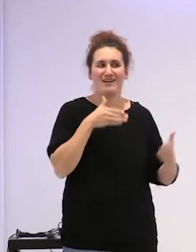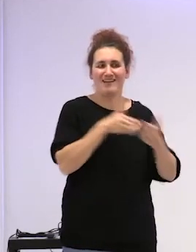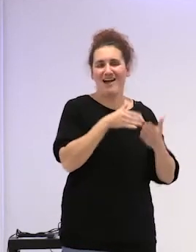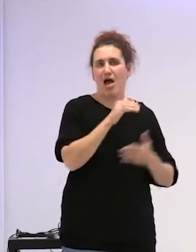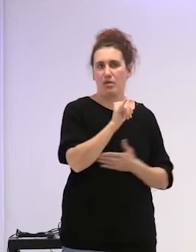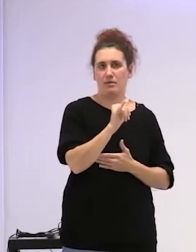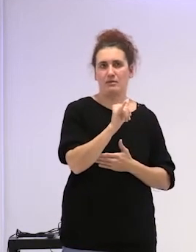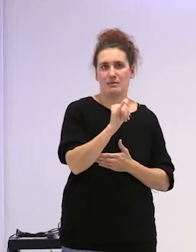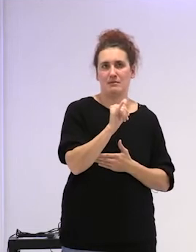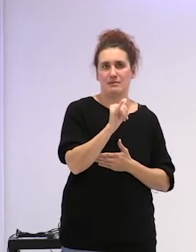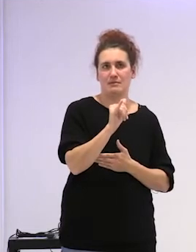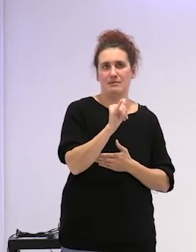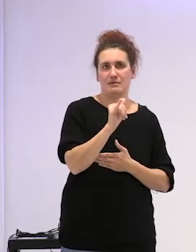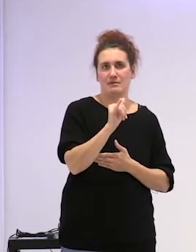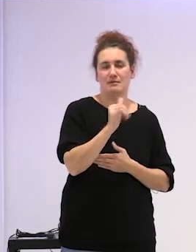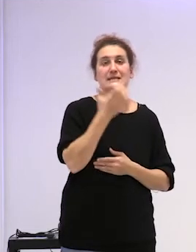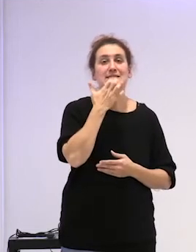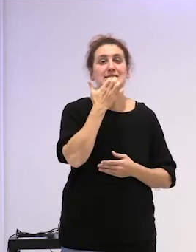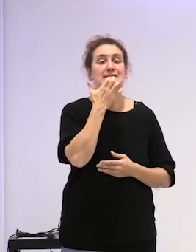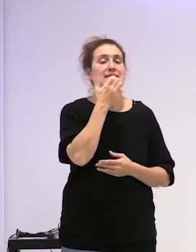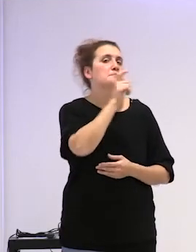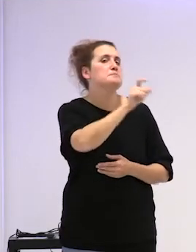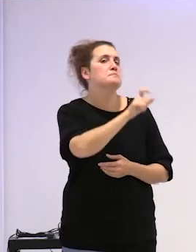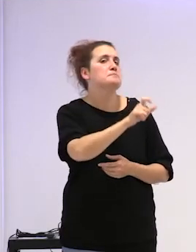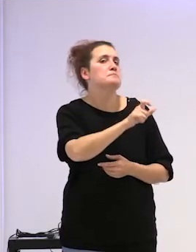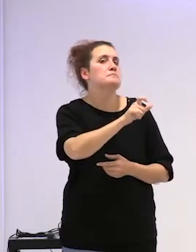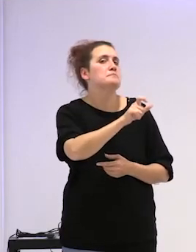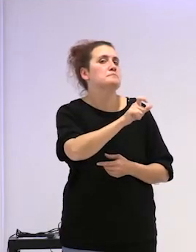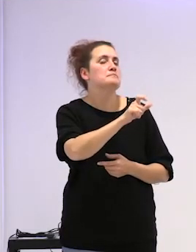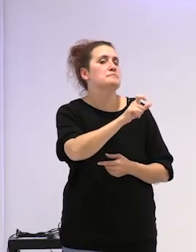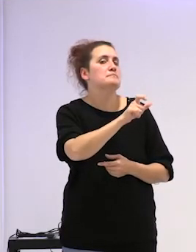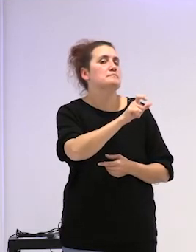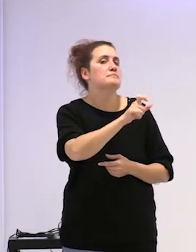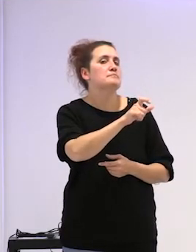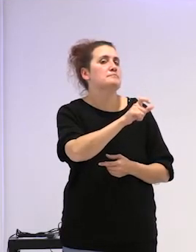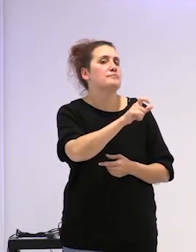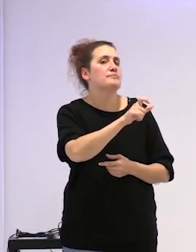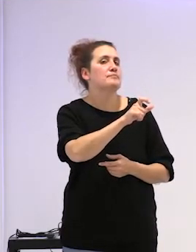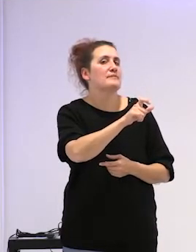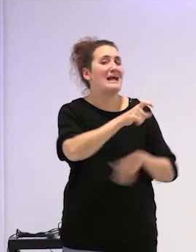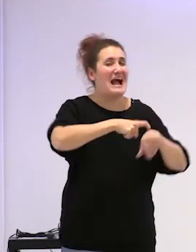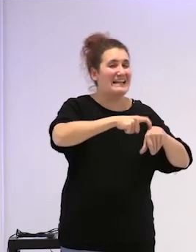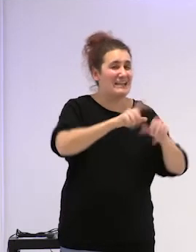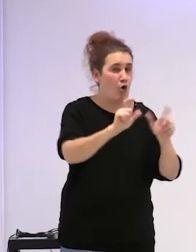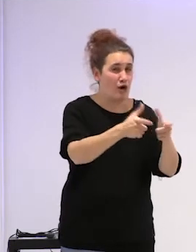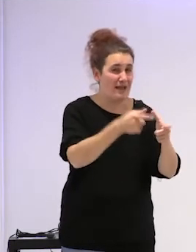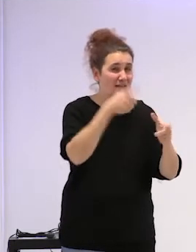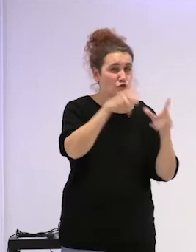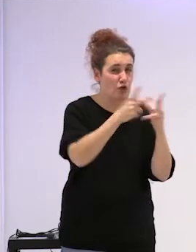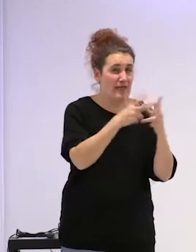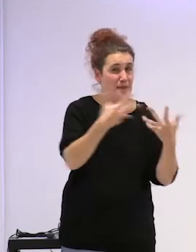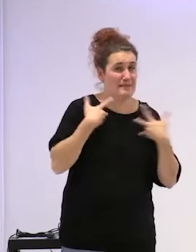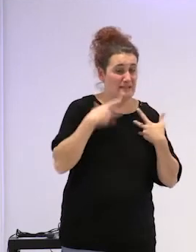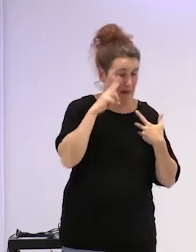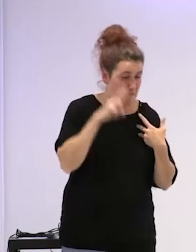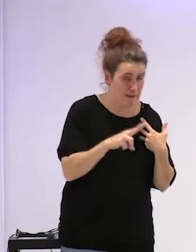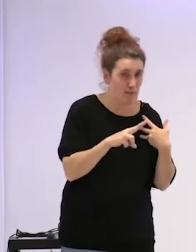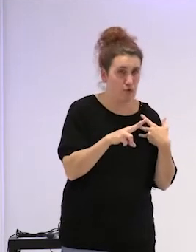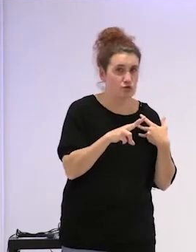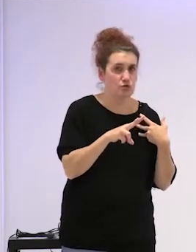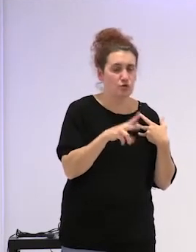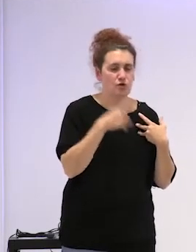cuando alguien cuando vemos la categoría social de víctima lo estamos viendo en medida en que